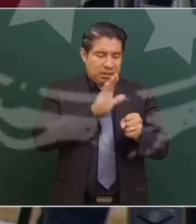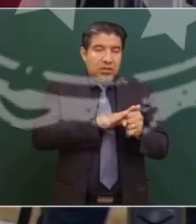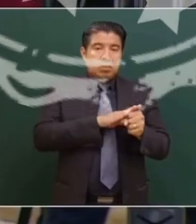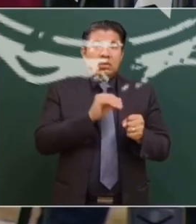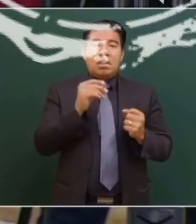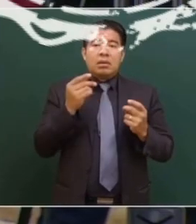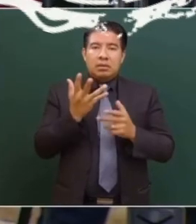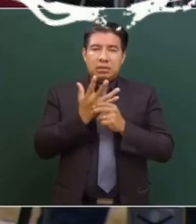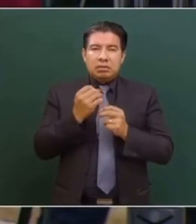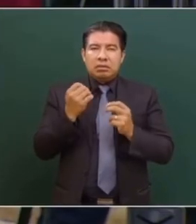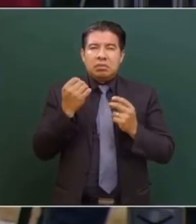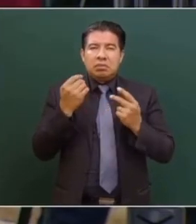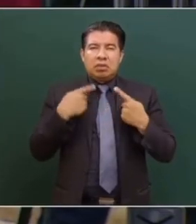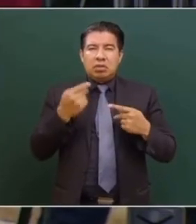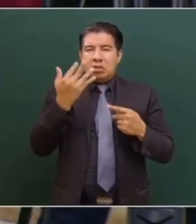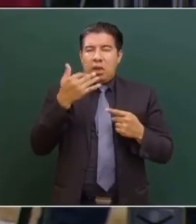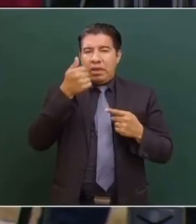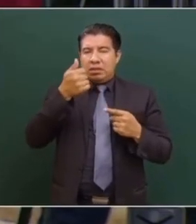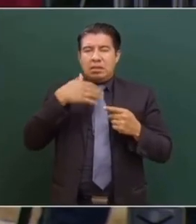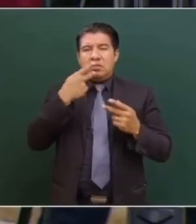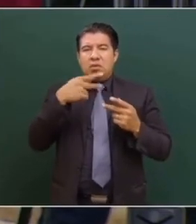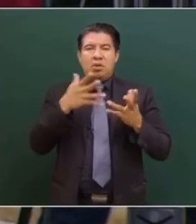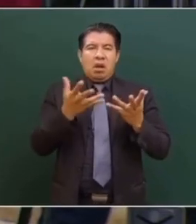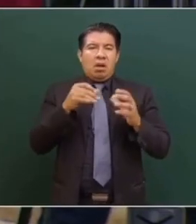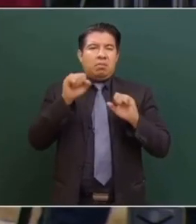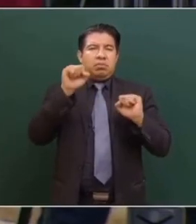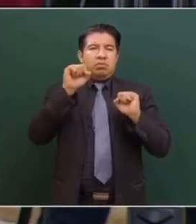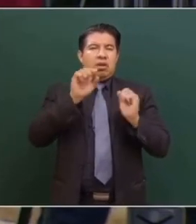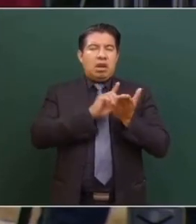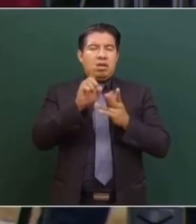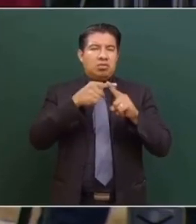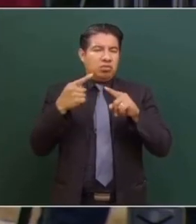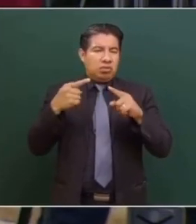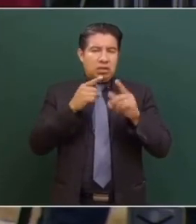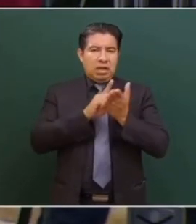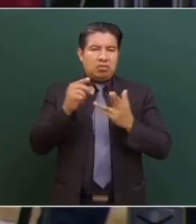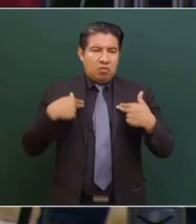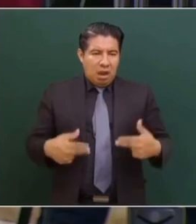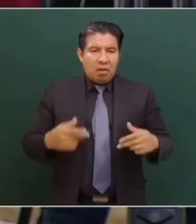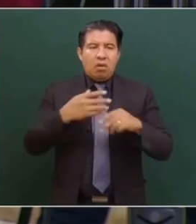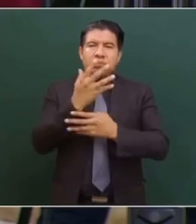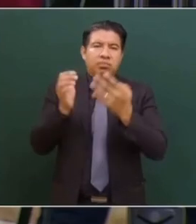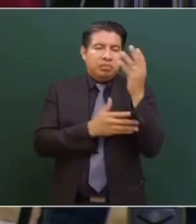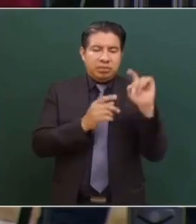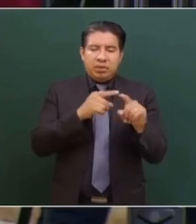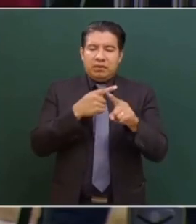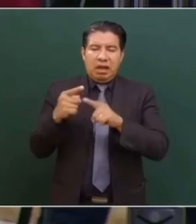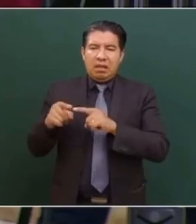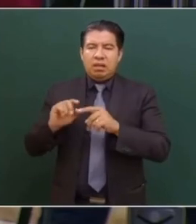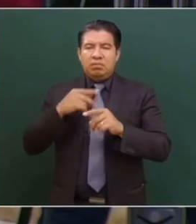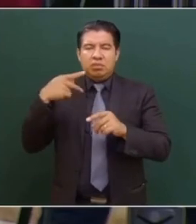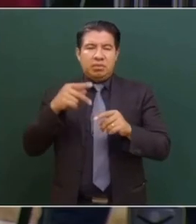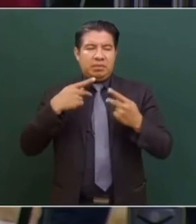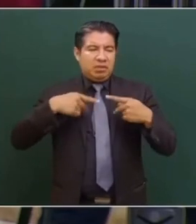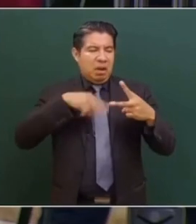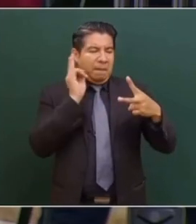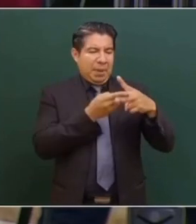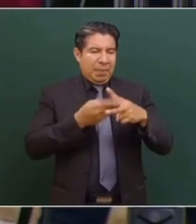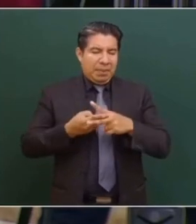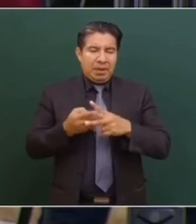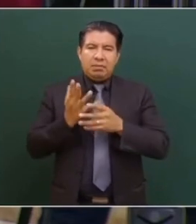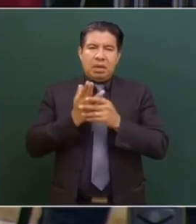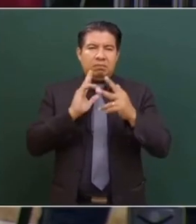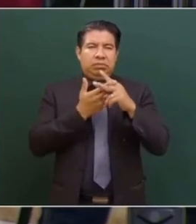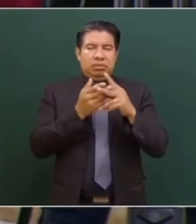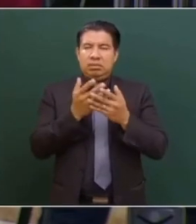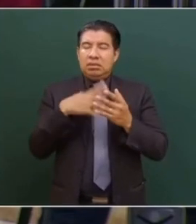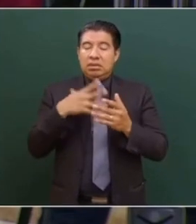Los 56 activistas han sido asesinados de medio ambiente, de derechos humanos y que las organizaciones, algunas organizaciones civiles consideran